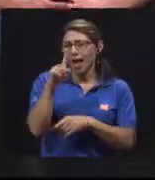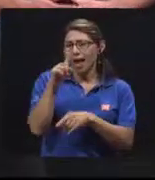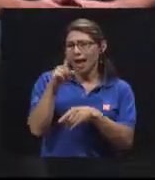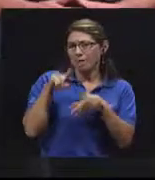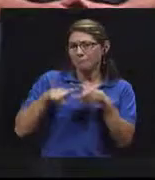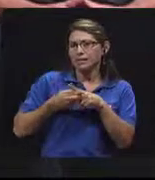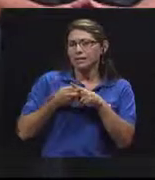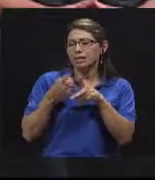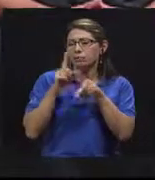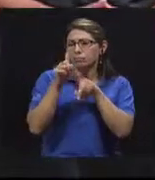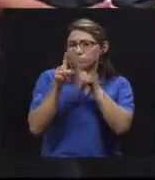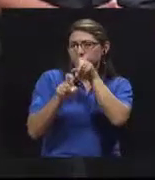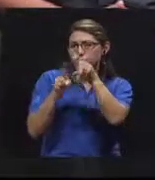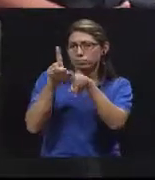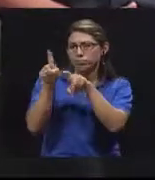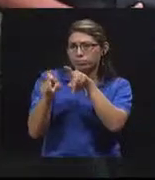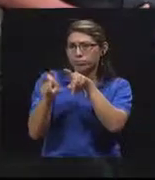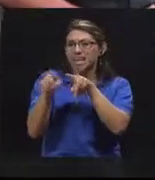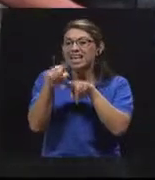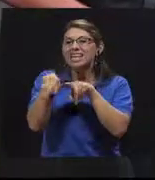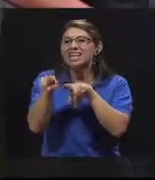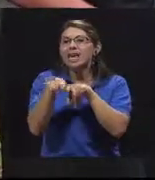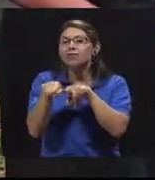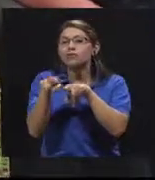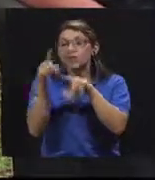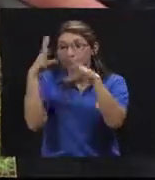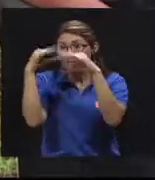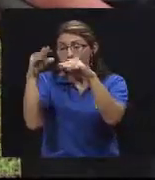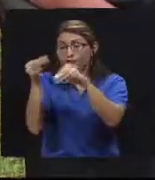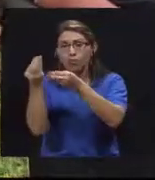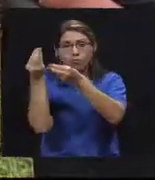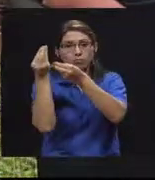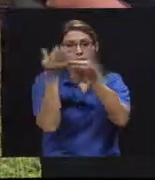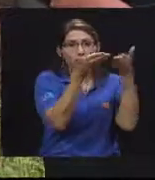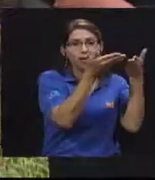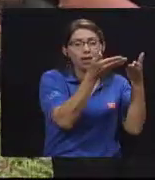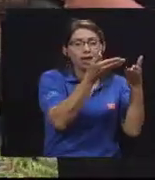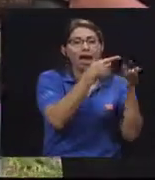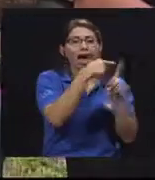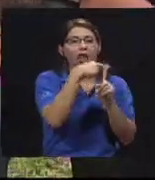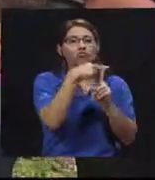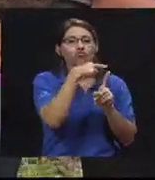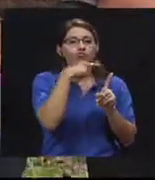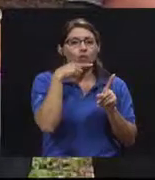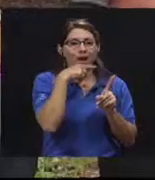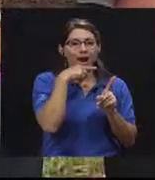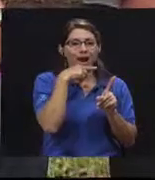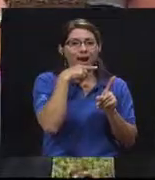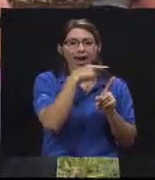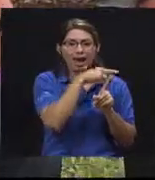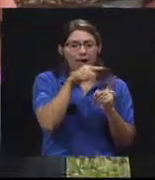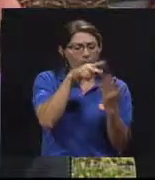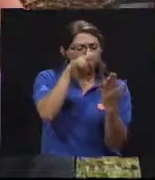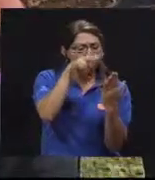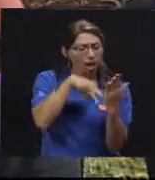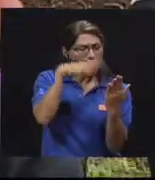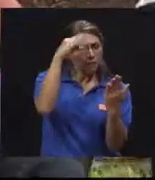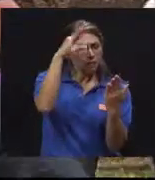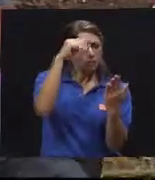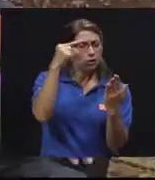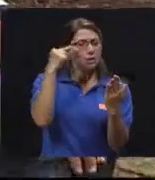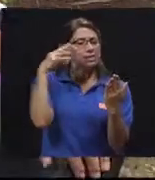clase de preguntas y ellos pasan información al despacho de Cruz Roja. Ahí los despachadores leen la información y ellos